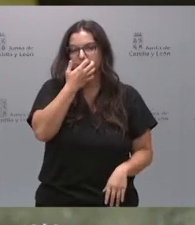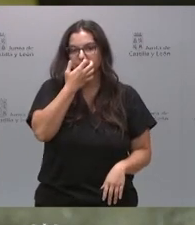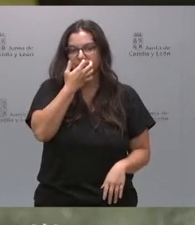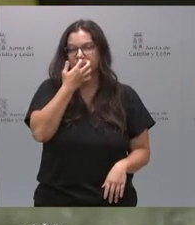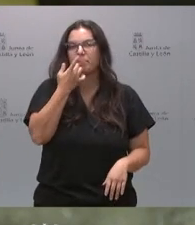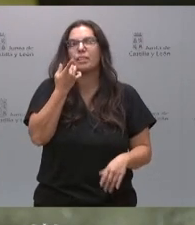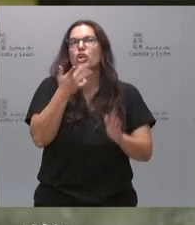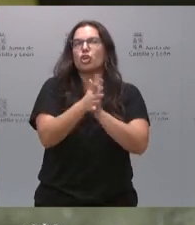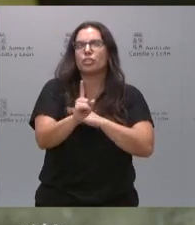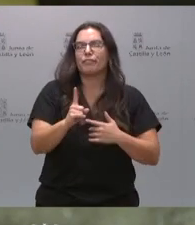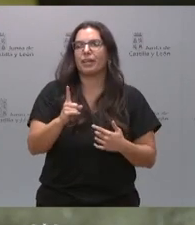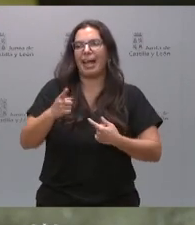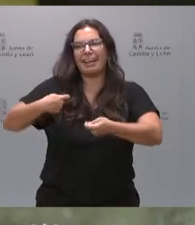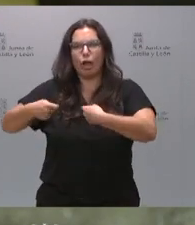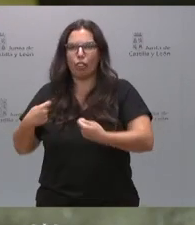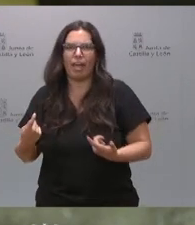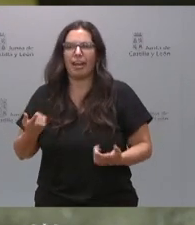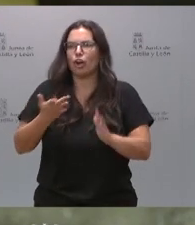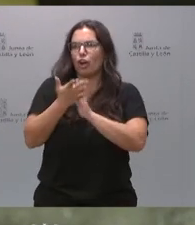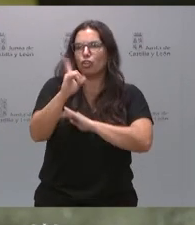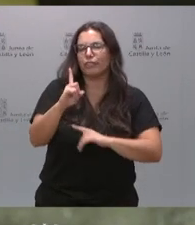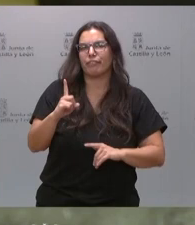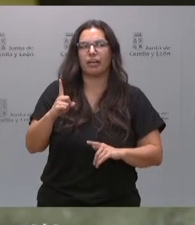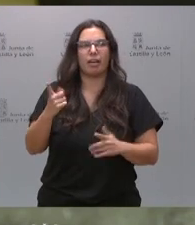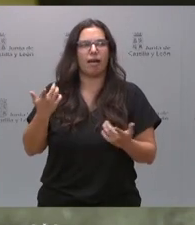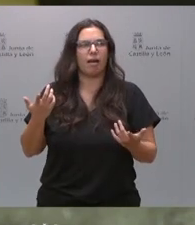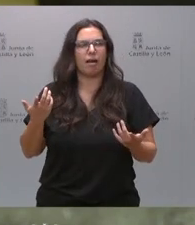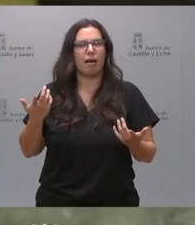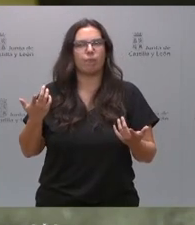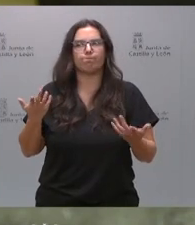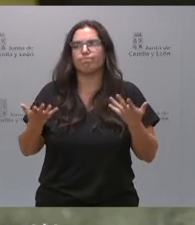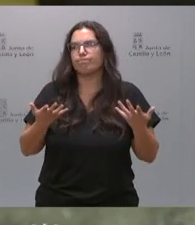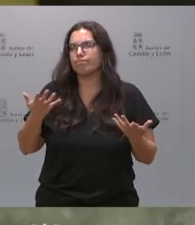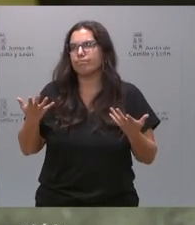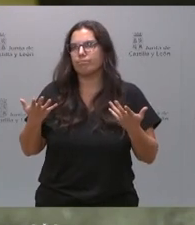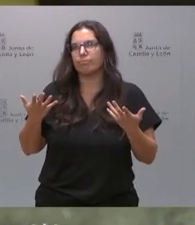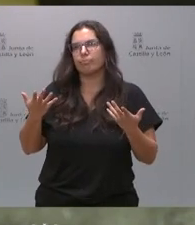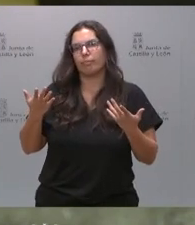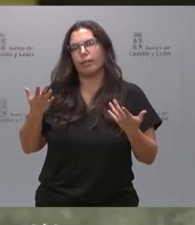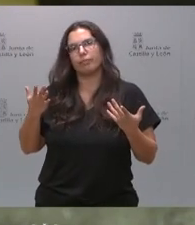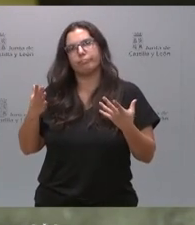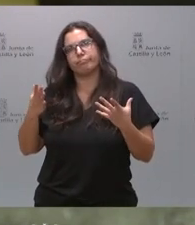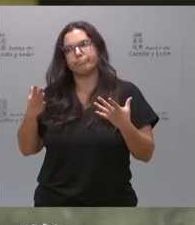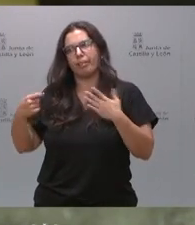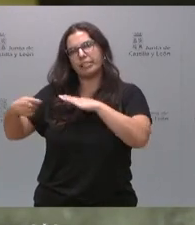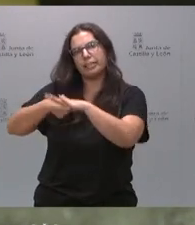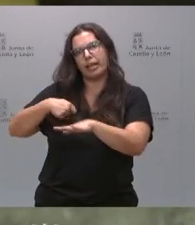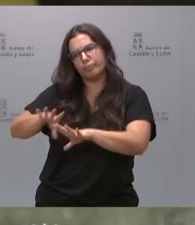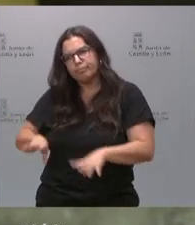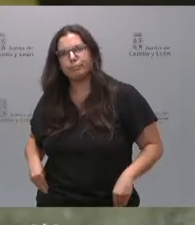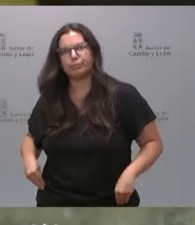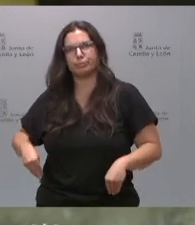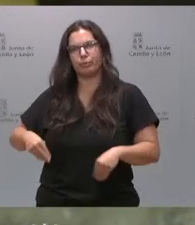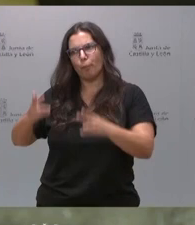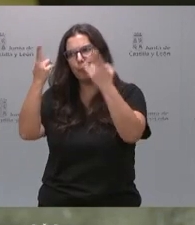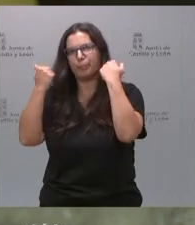que vayamos a negociar, que vayamos a acceder a chantajes y a pretensiones,